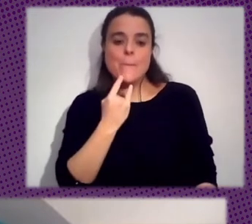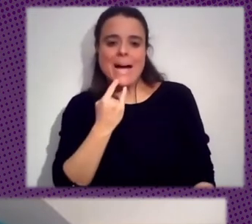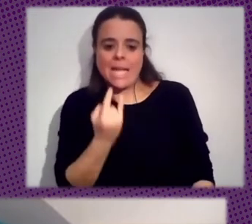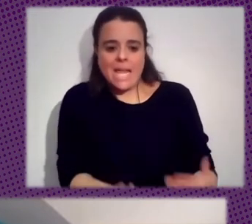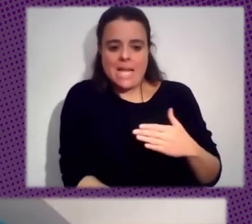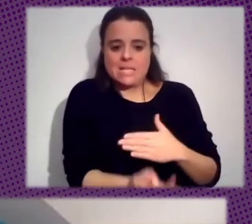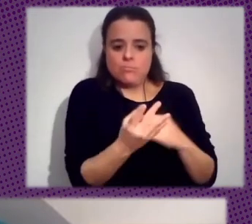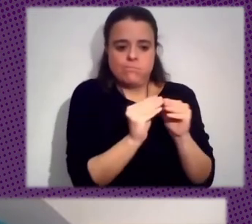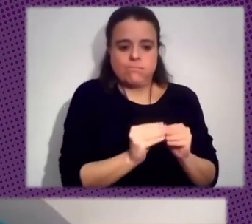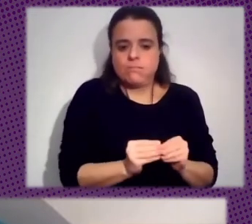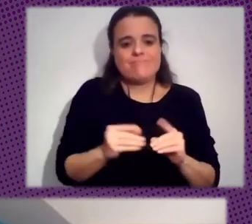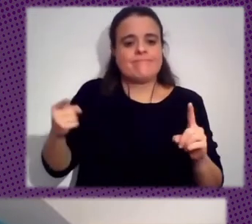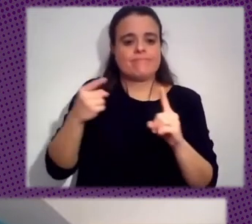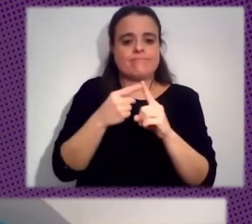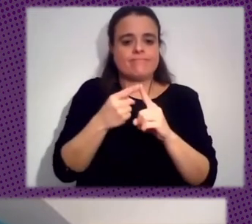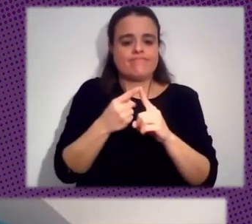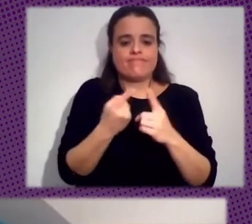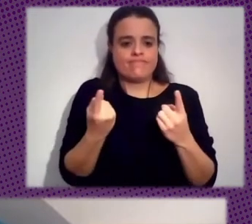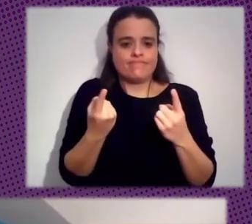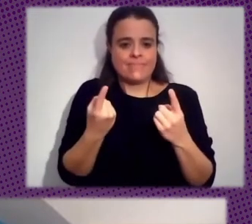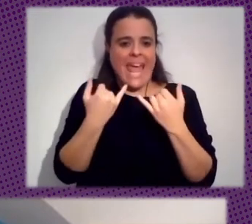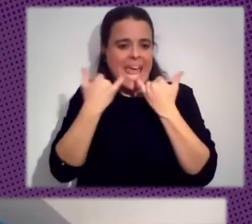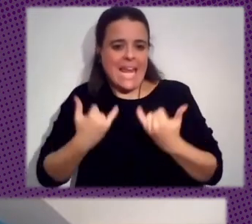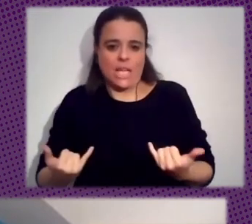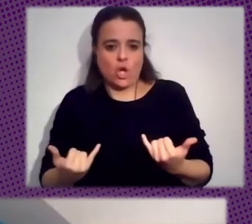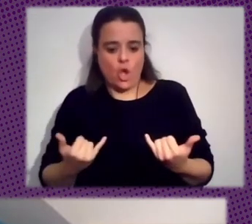Dispositivos Electrónicos Localmente Sin